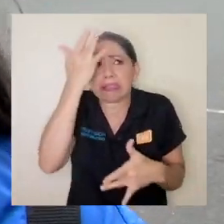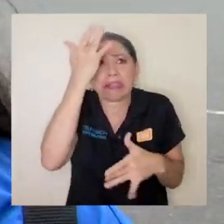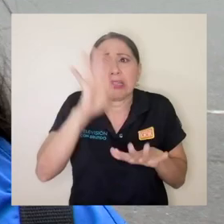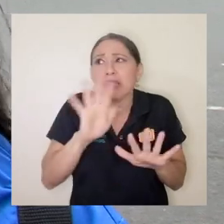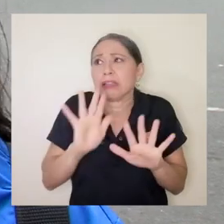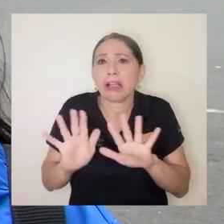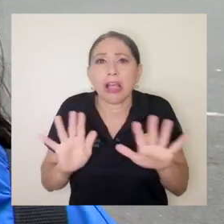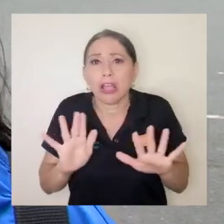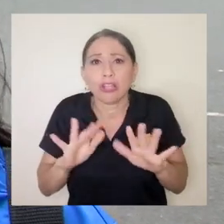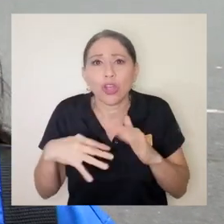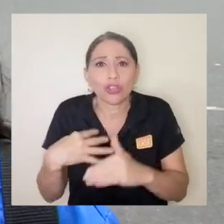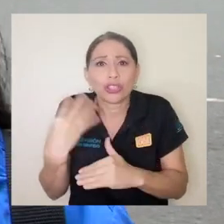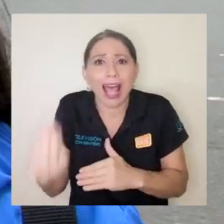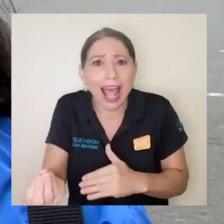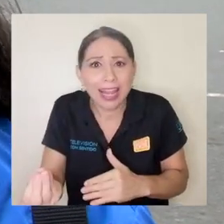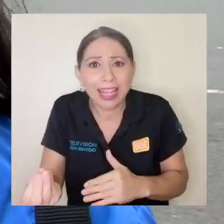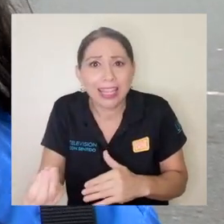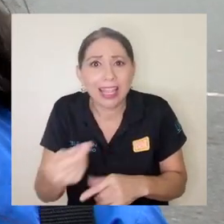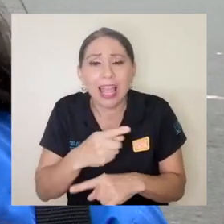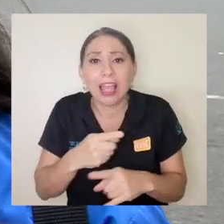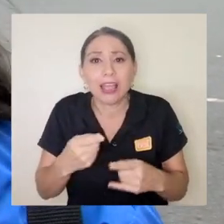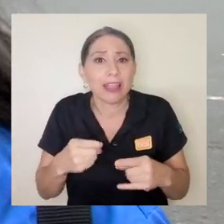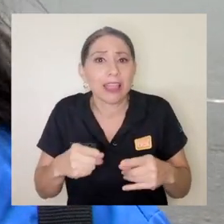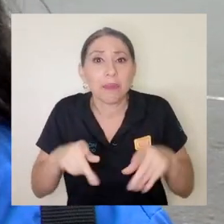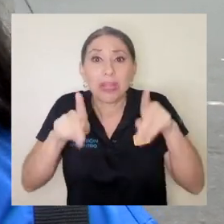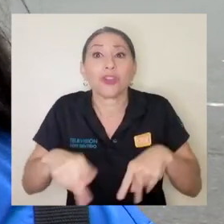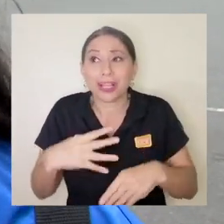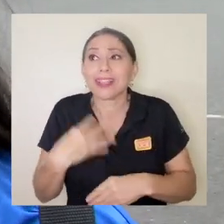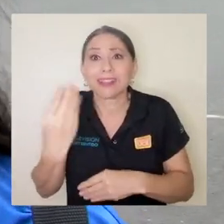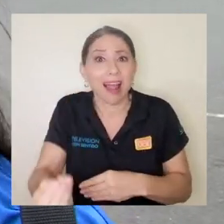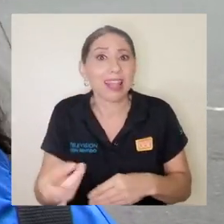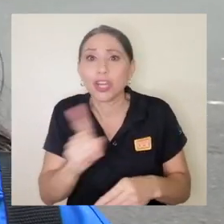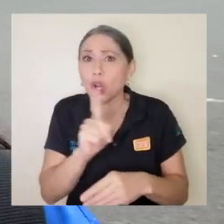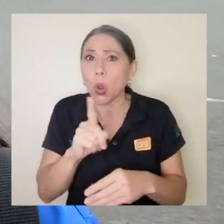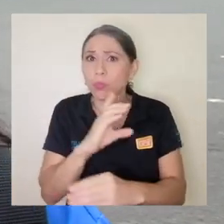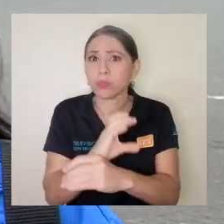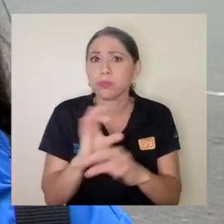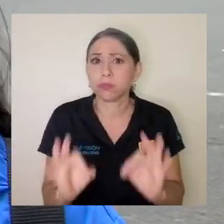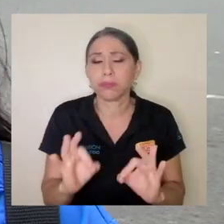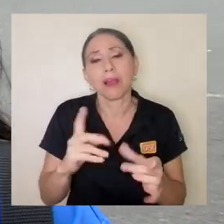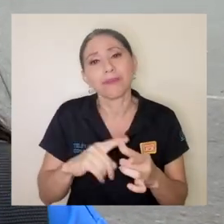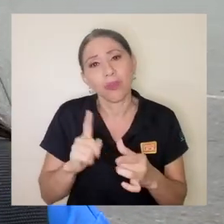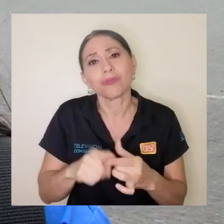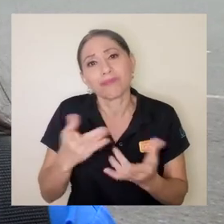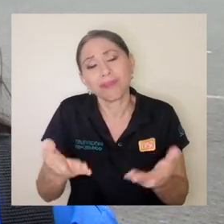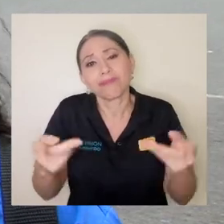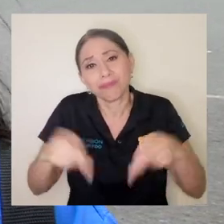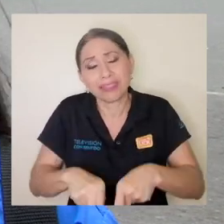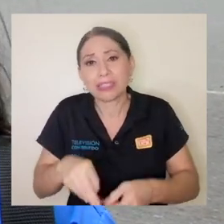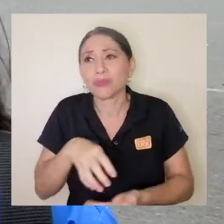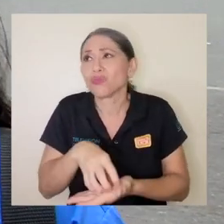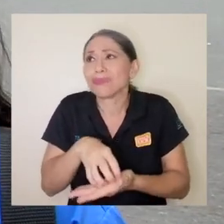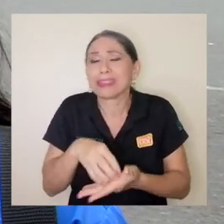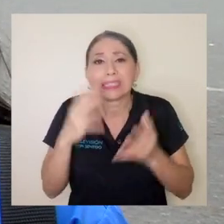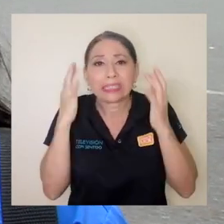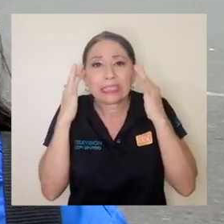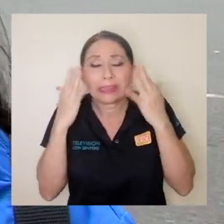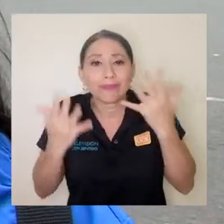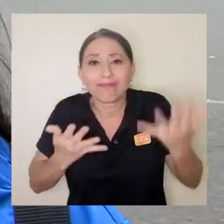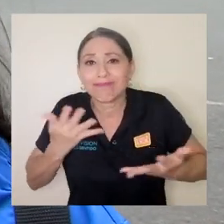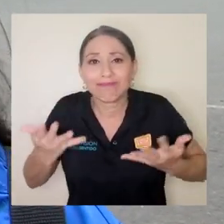no salen y no toman las medidas los que están fuera. Entonces, por ahí va el asunto, ¿verdad? Más que todo incertidumbre